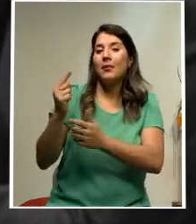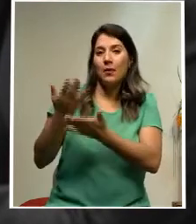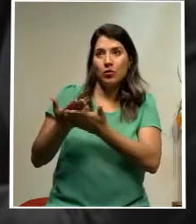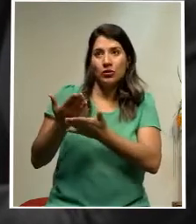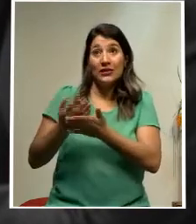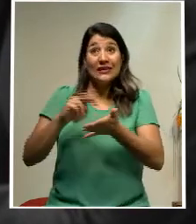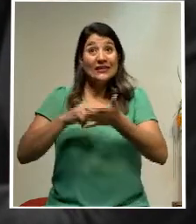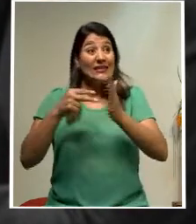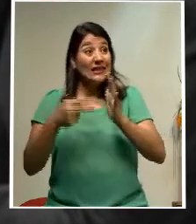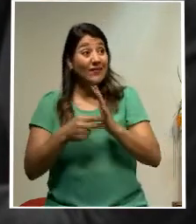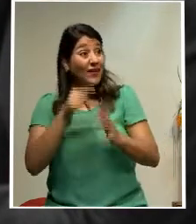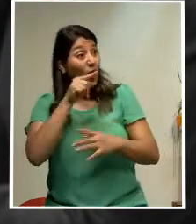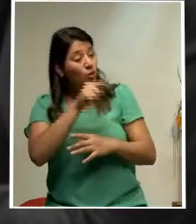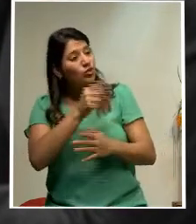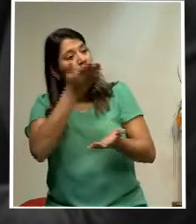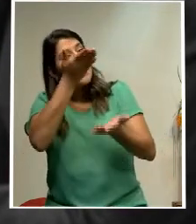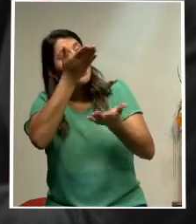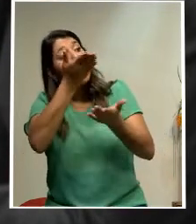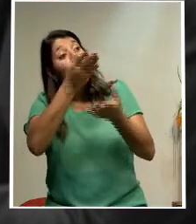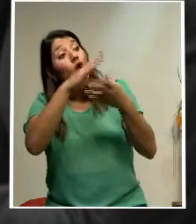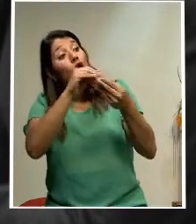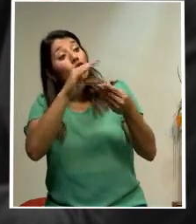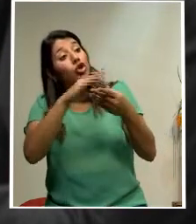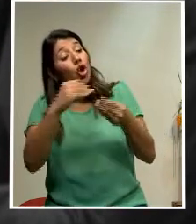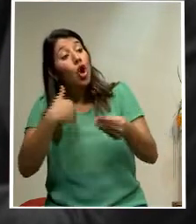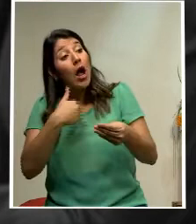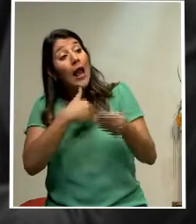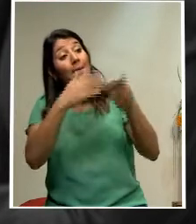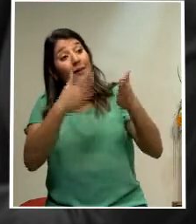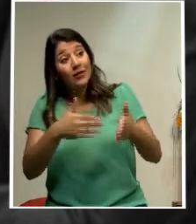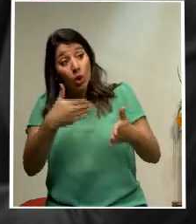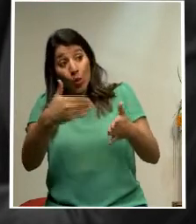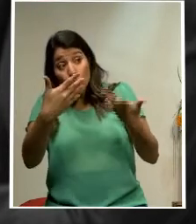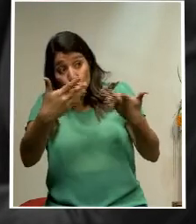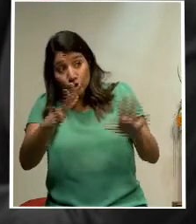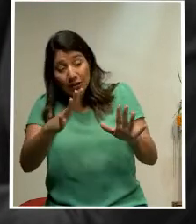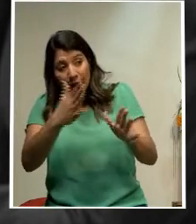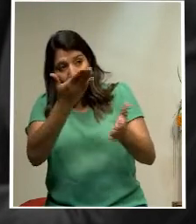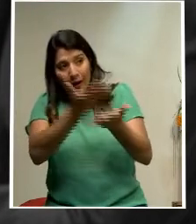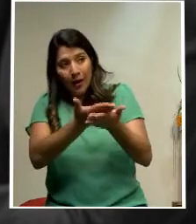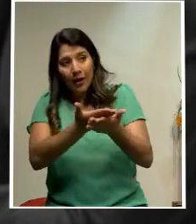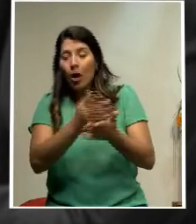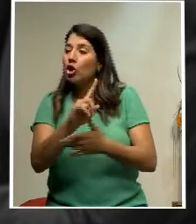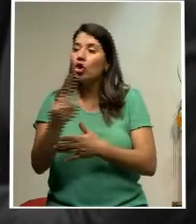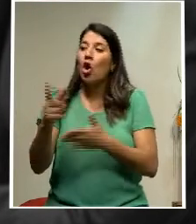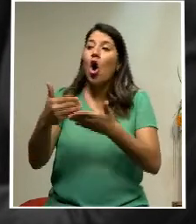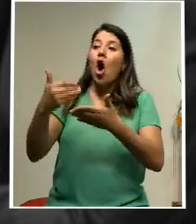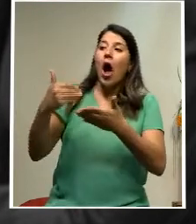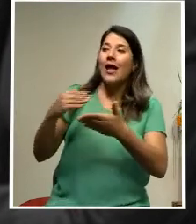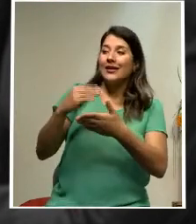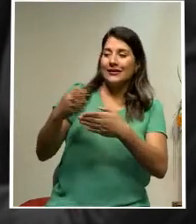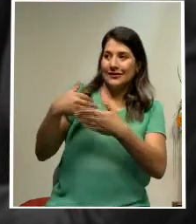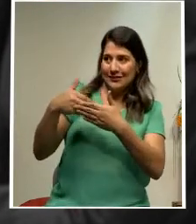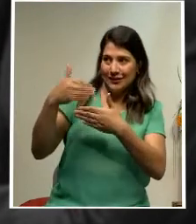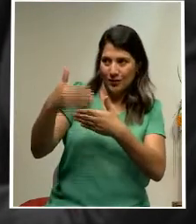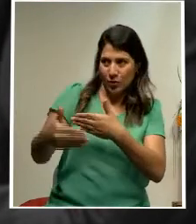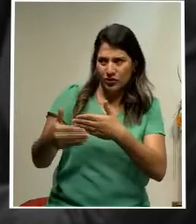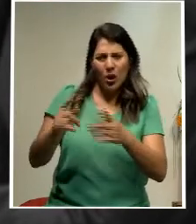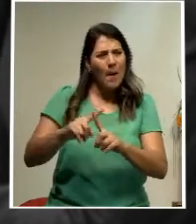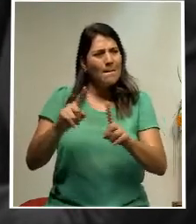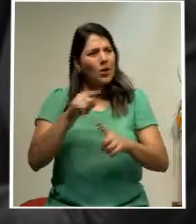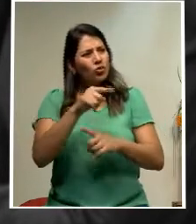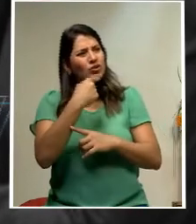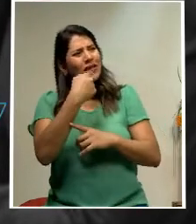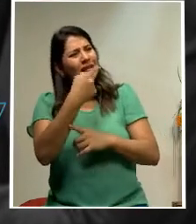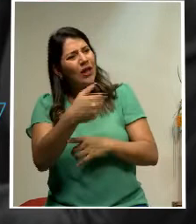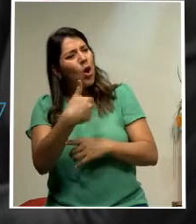ministro cuando ya la moción estaba presentada? No, señor. Antes y después. Pero usted nos acaba de decir que cuando usted estaba viendo la sesión